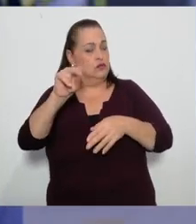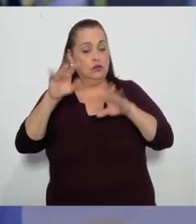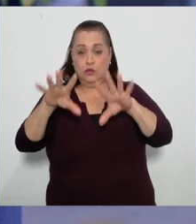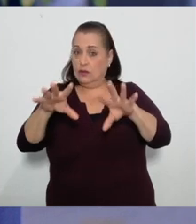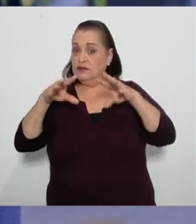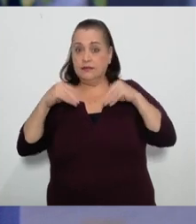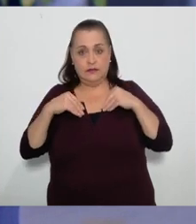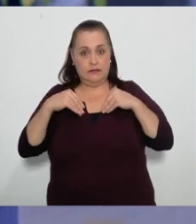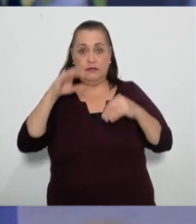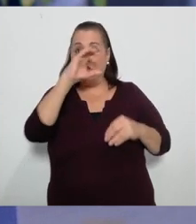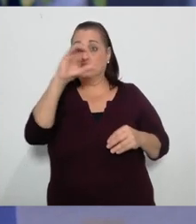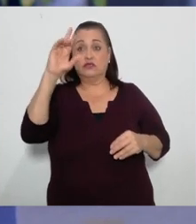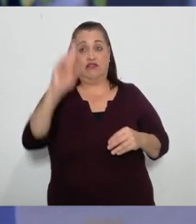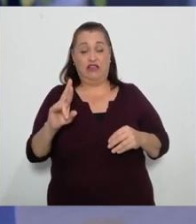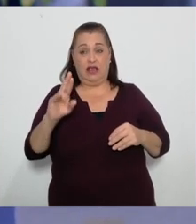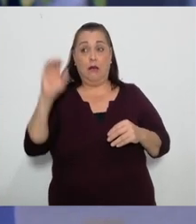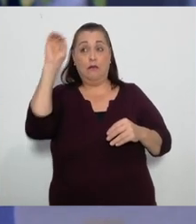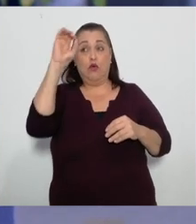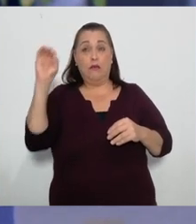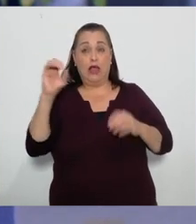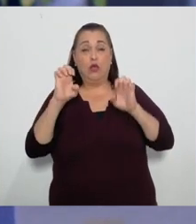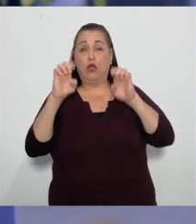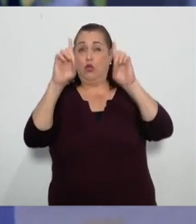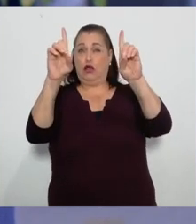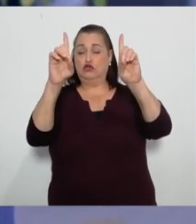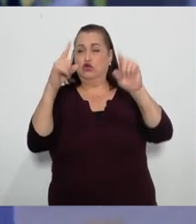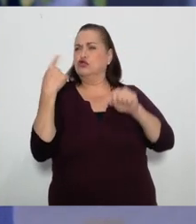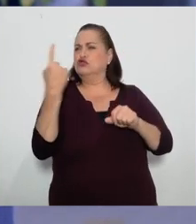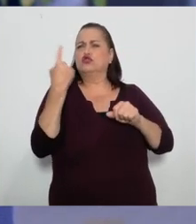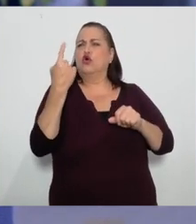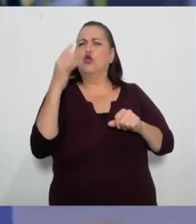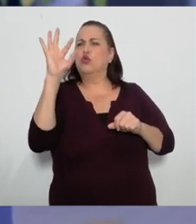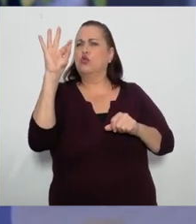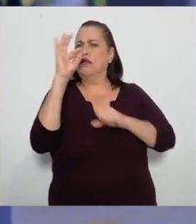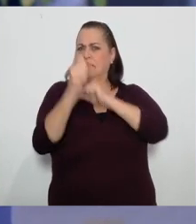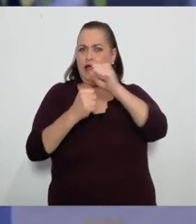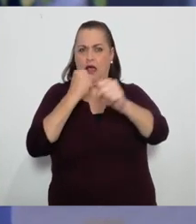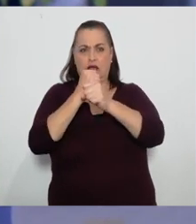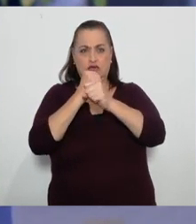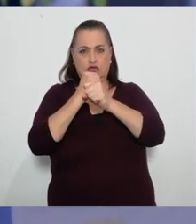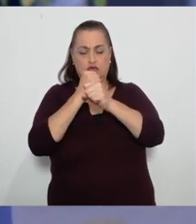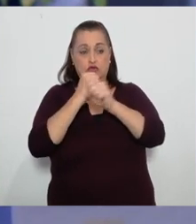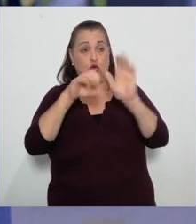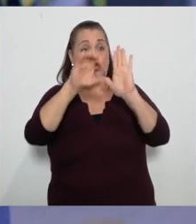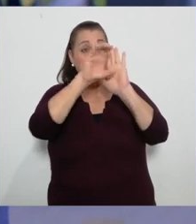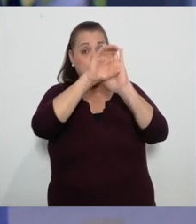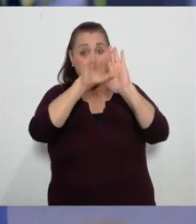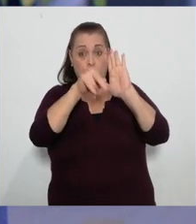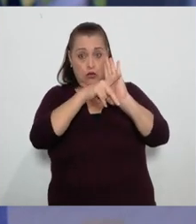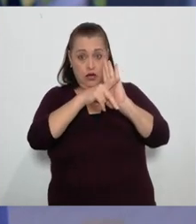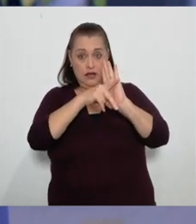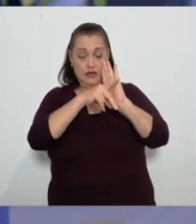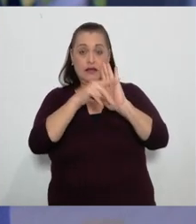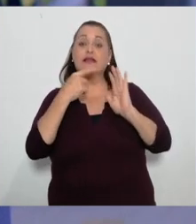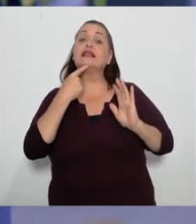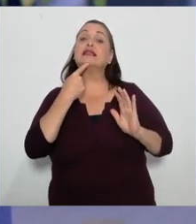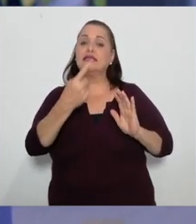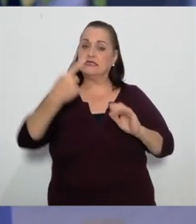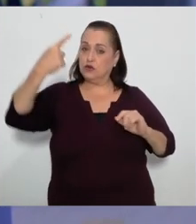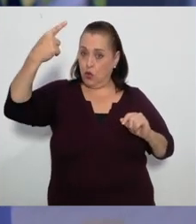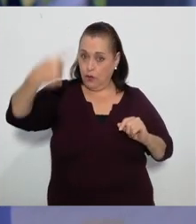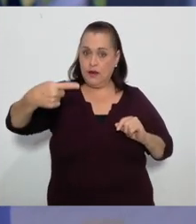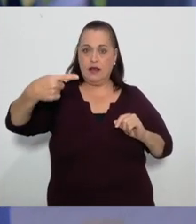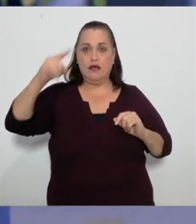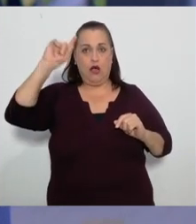que en Costa Rica el promedio de educación sea tan solo de nueve años, cuando la constitución política